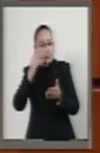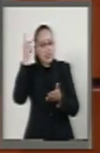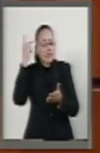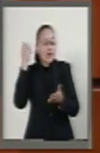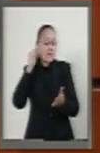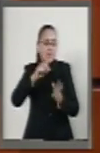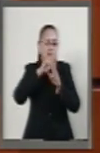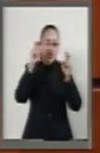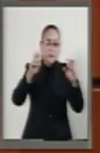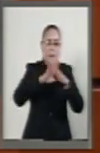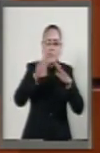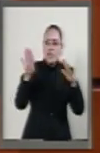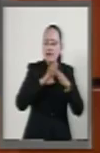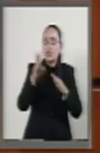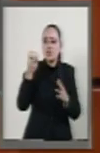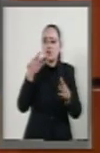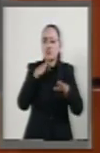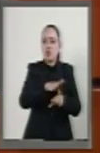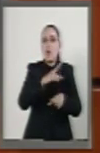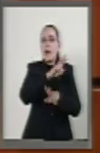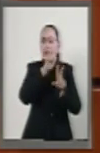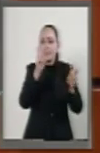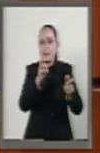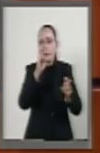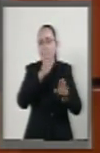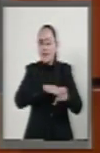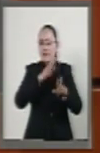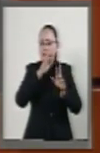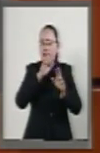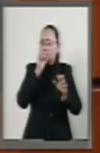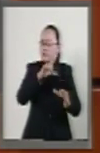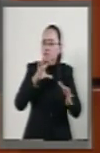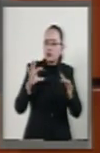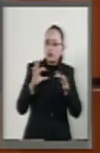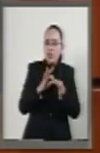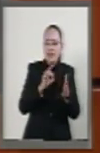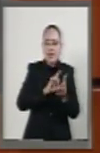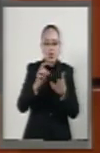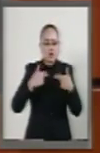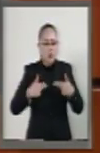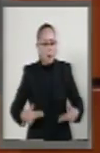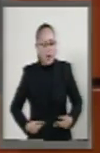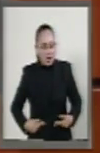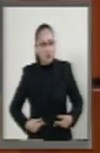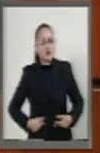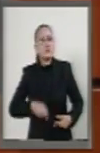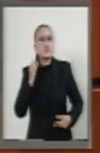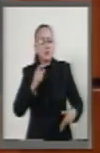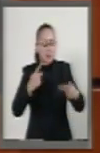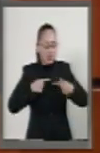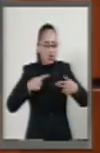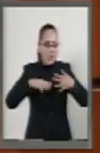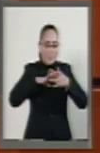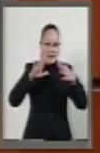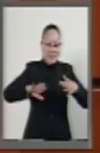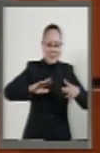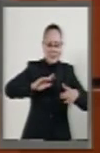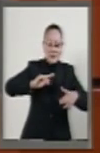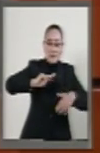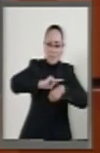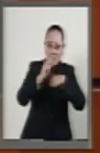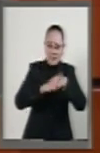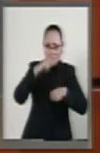migratoria con respeto y restricto a los derechos humanos de los migrantes nacionales y extranjeros.